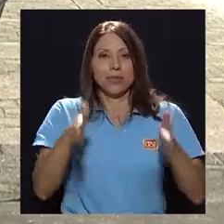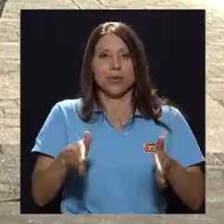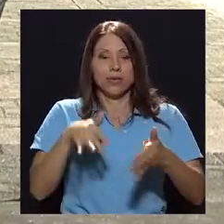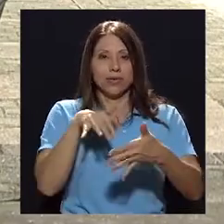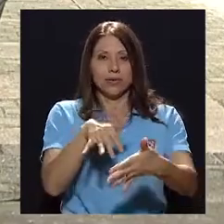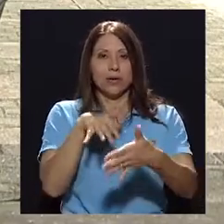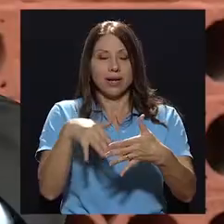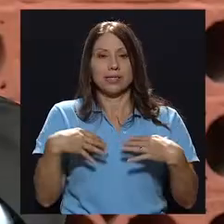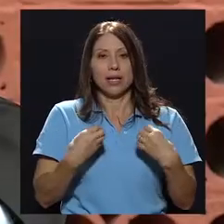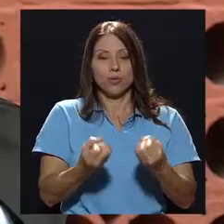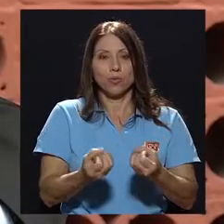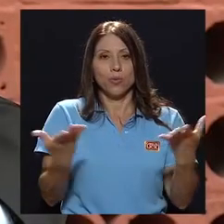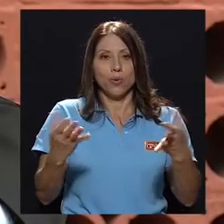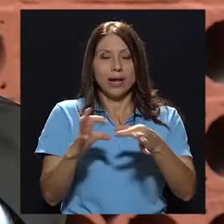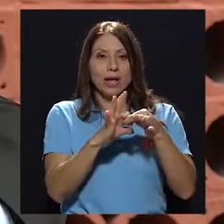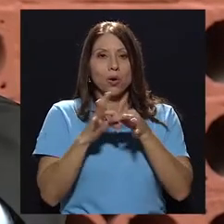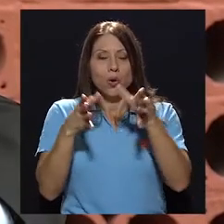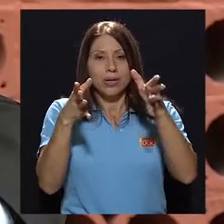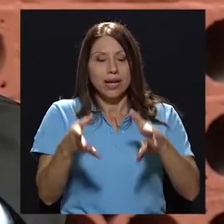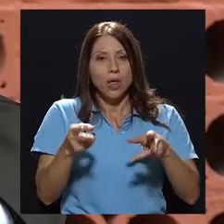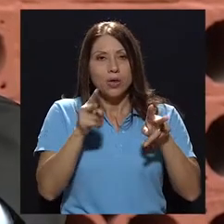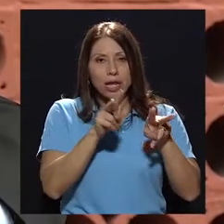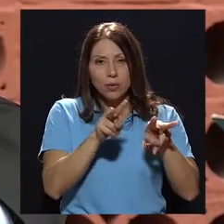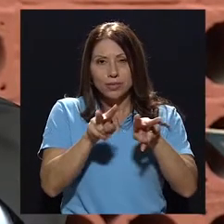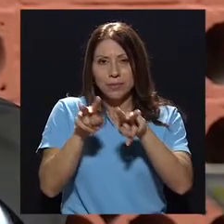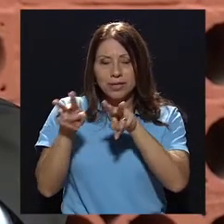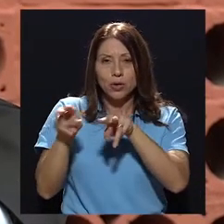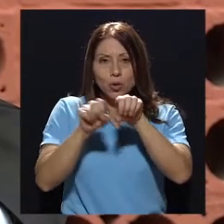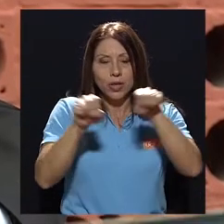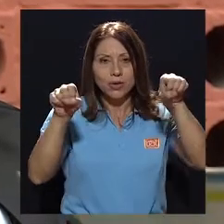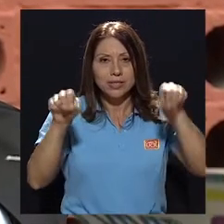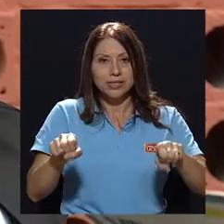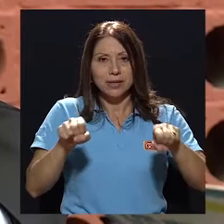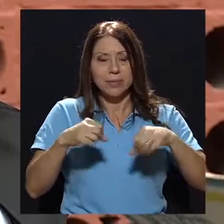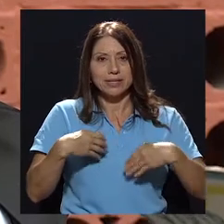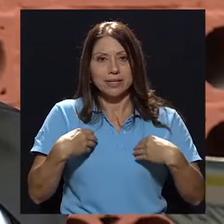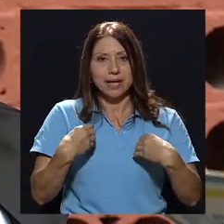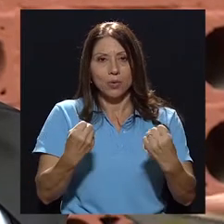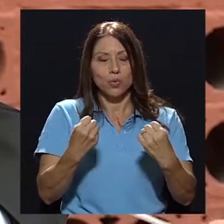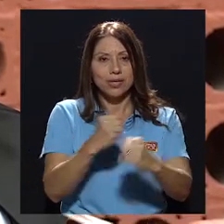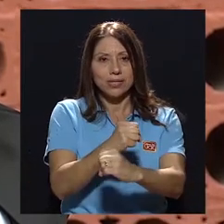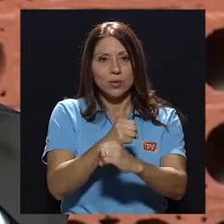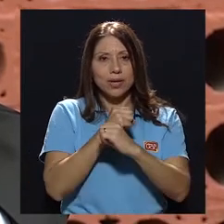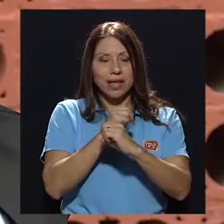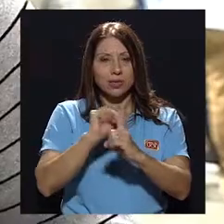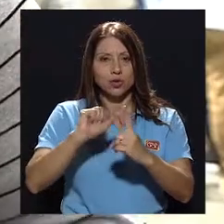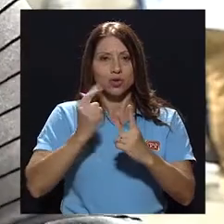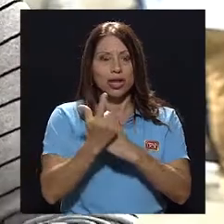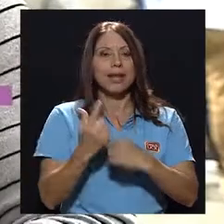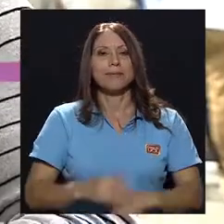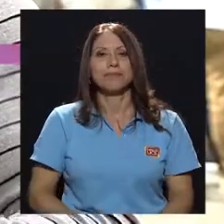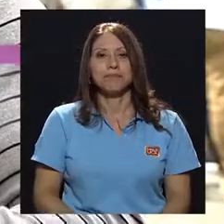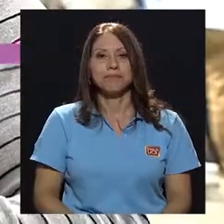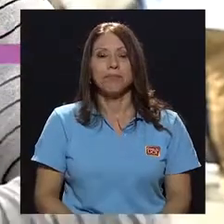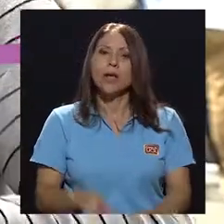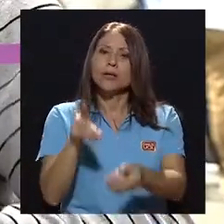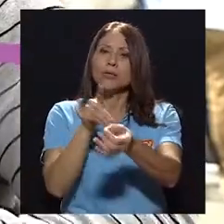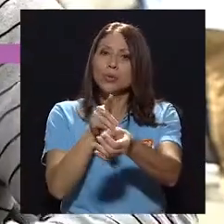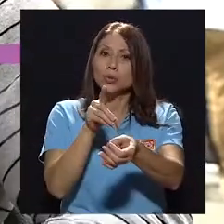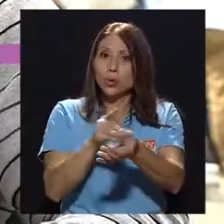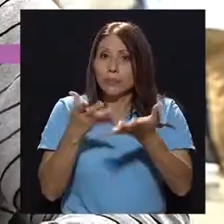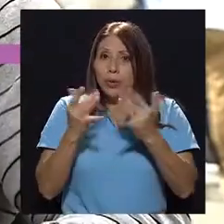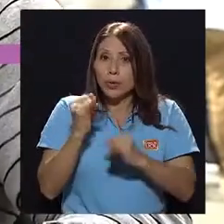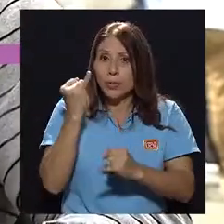Pública y coordinador del Observatorio de los Sistemas de Salud y Seguridad Social. Doctor, en este